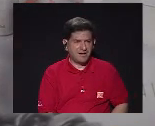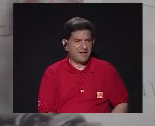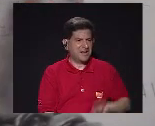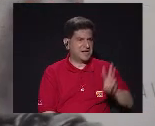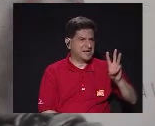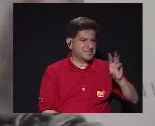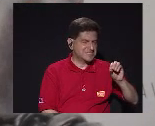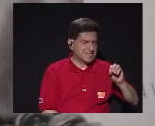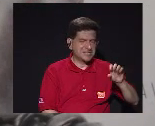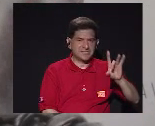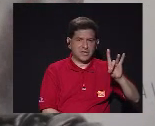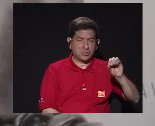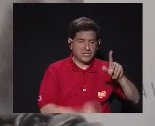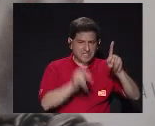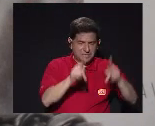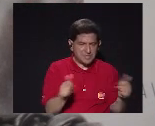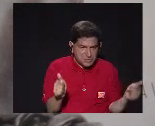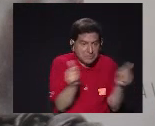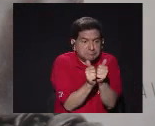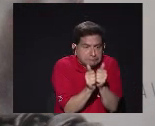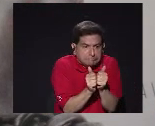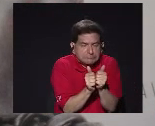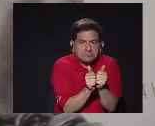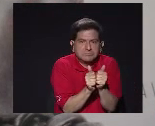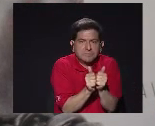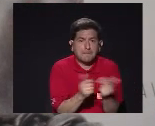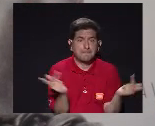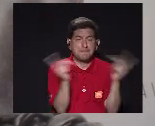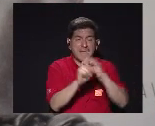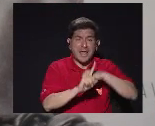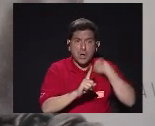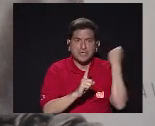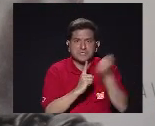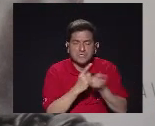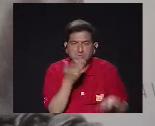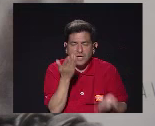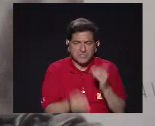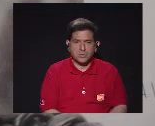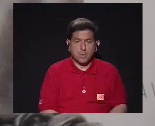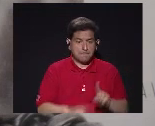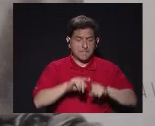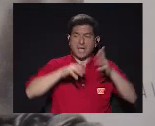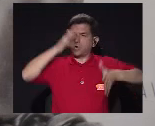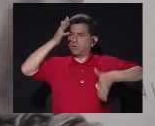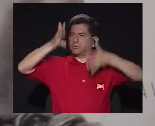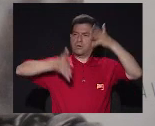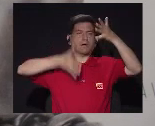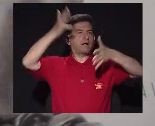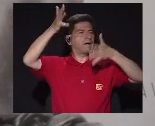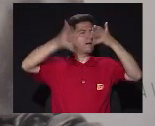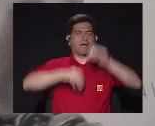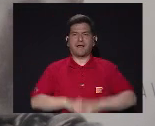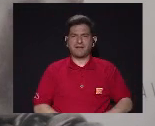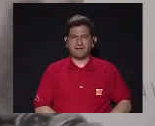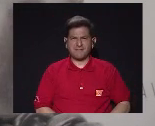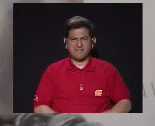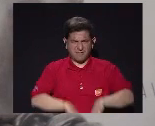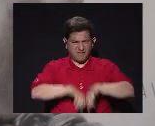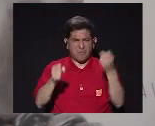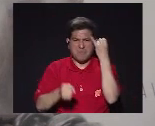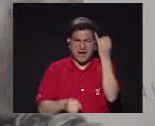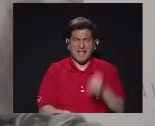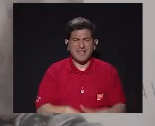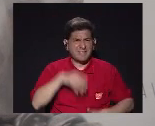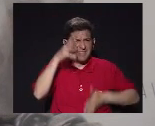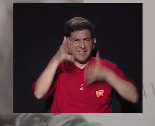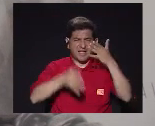60 80 personas A la par ¿Verdad? En las peores condiciones Creando Rompimos la idea De que